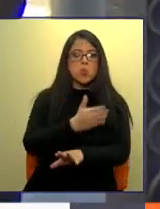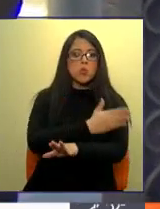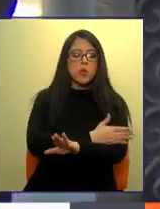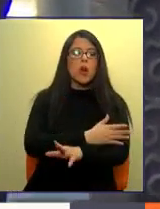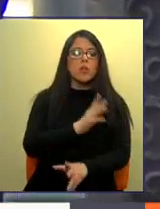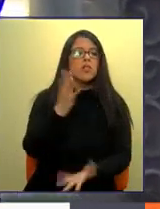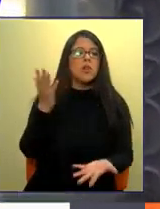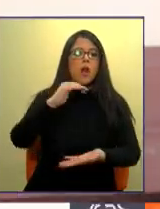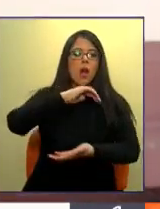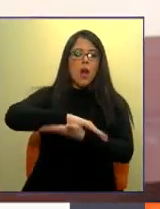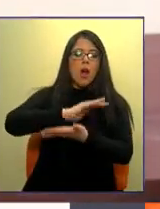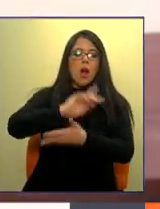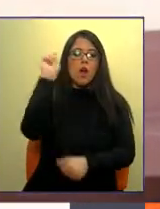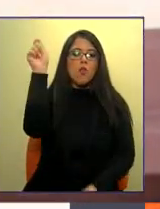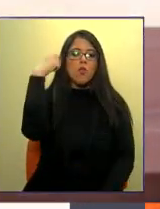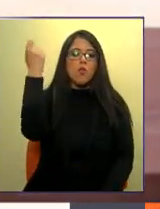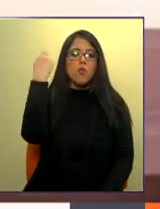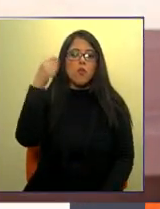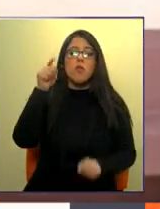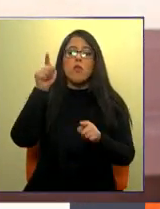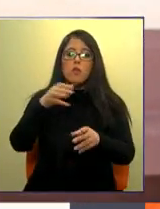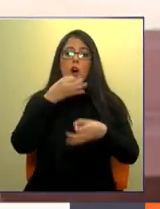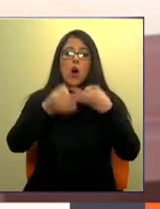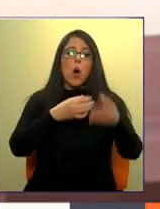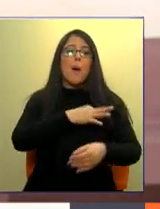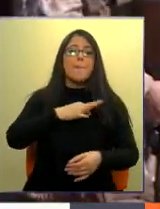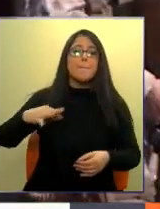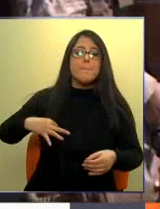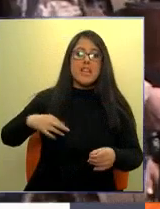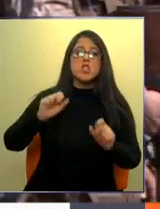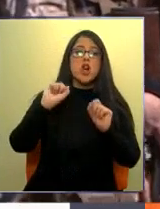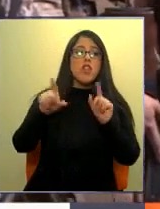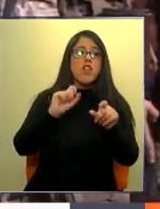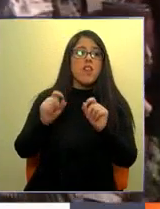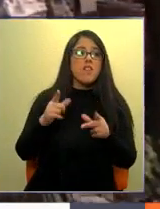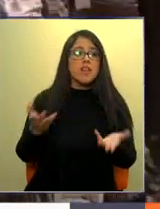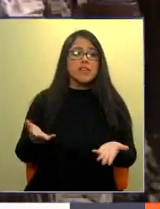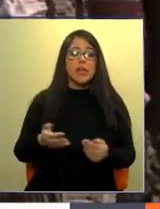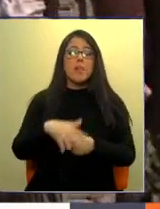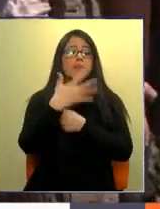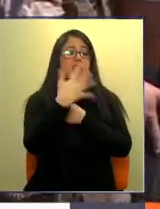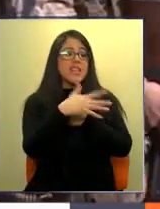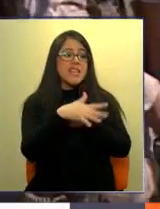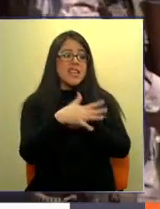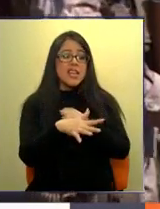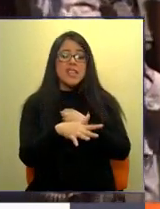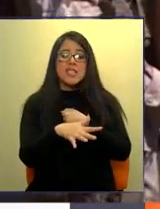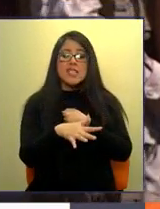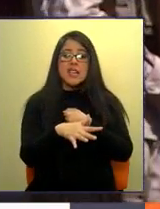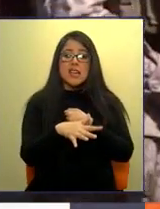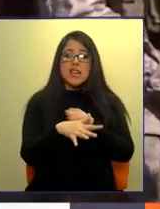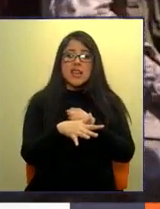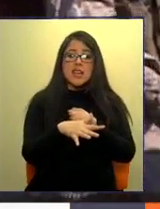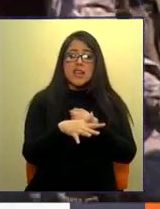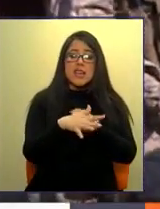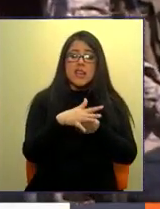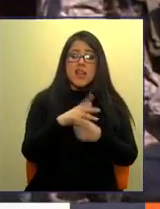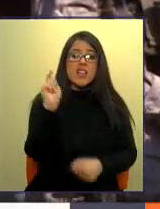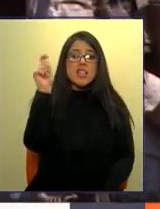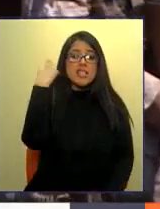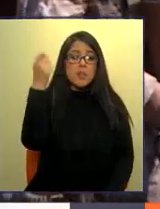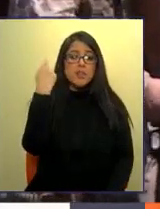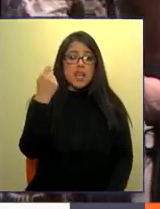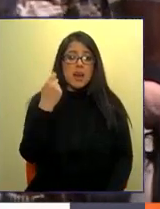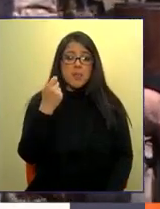Según adelantó el ministro de Defensa Tele 13, ya habría un criterio inicial. El 15 de septiembre, lo conversé recién con el presidente, termina el